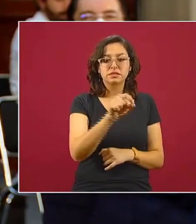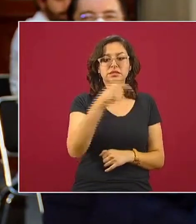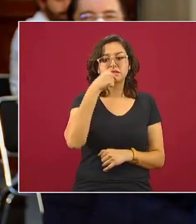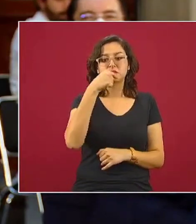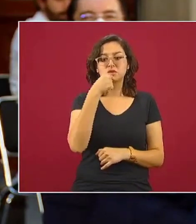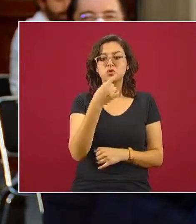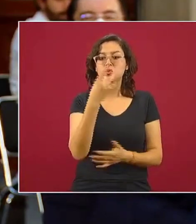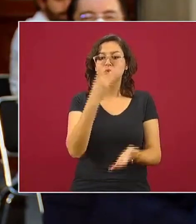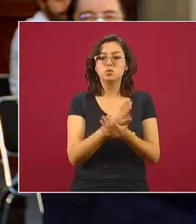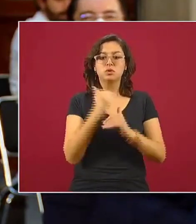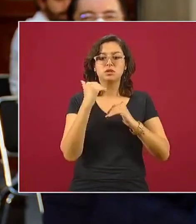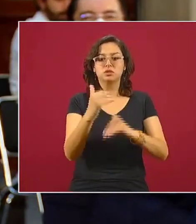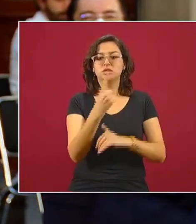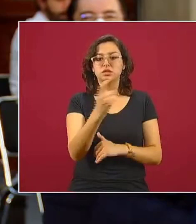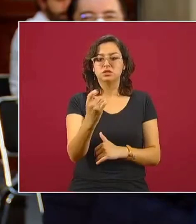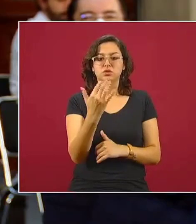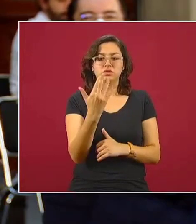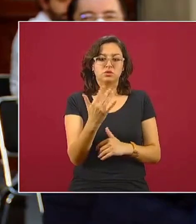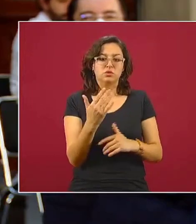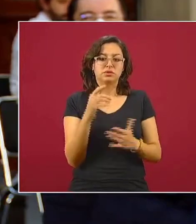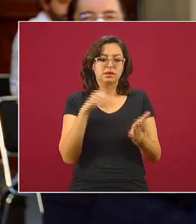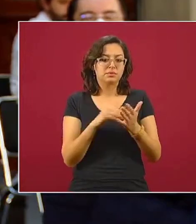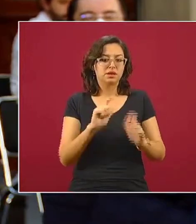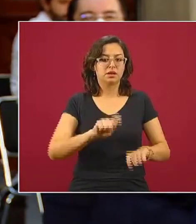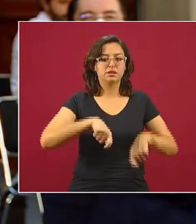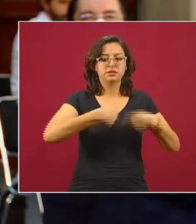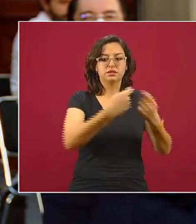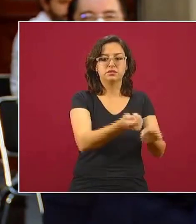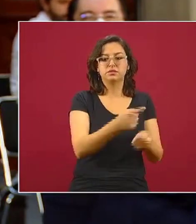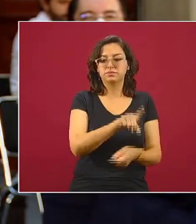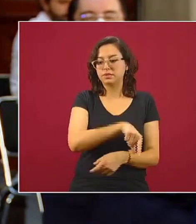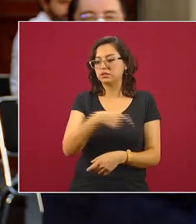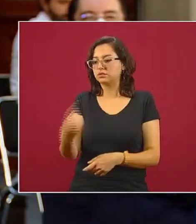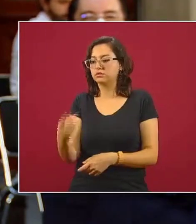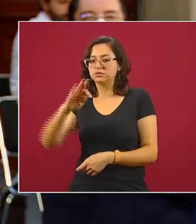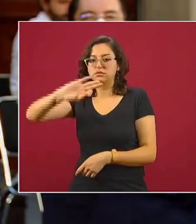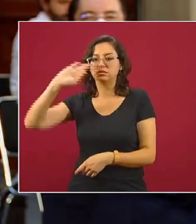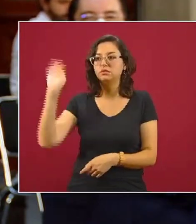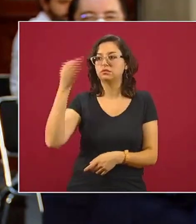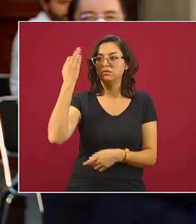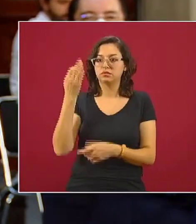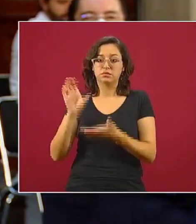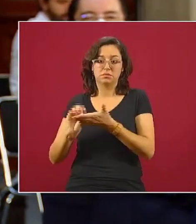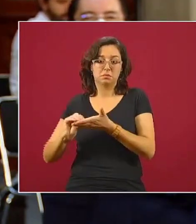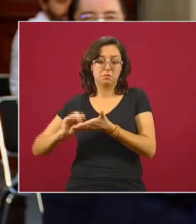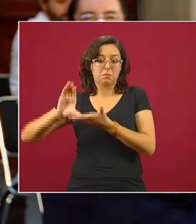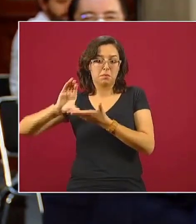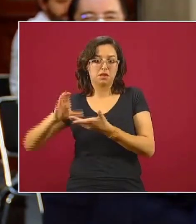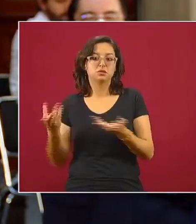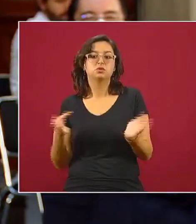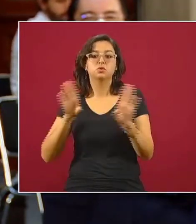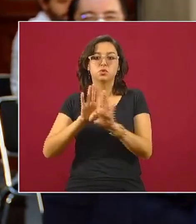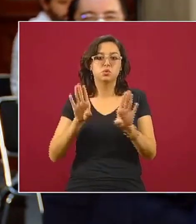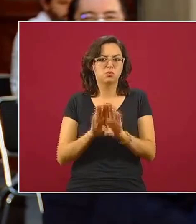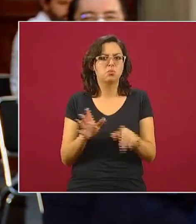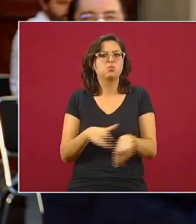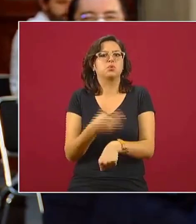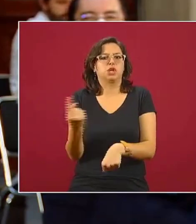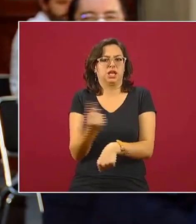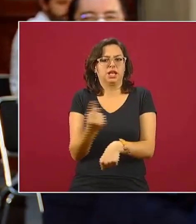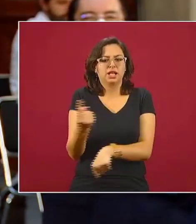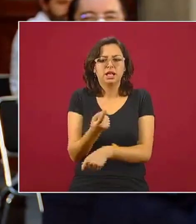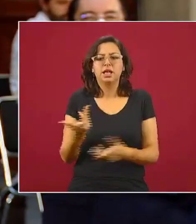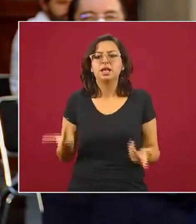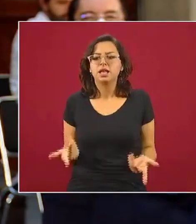150 mil pesos contrario a los 500 mil pesos que ofrece el gobierno federal si nos puede mencionar si ya hay avances respecto a eso